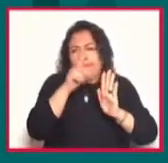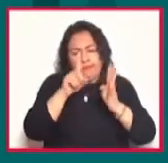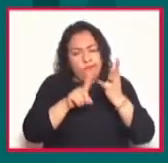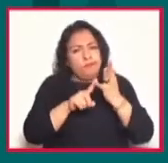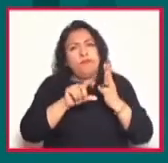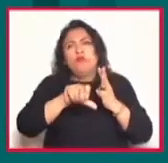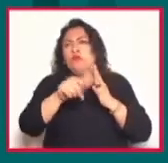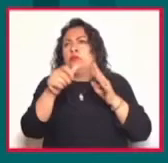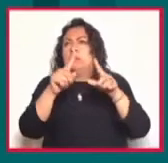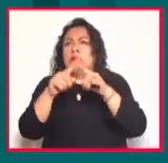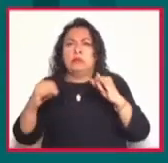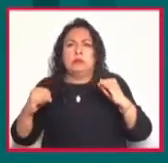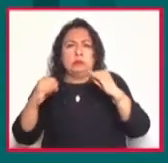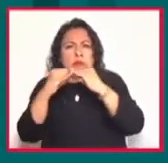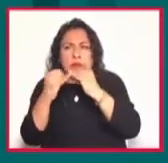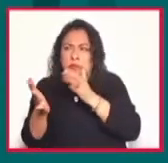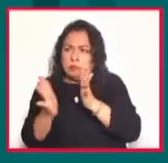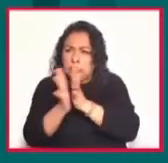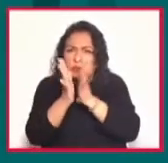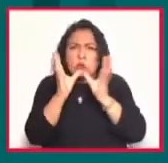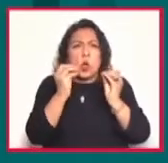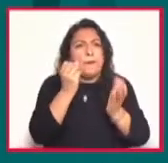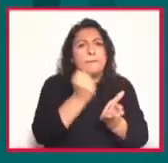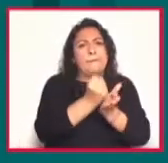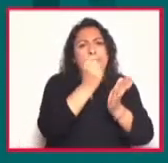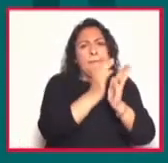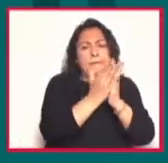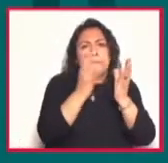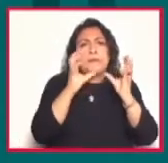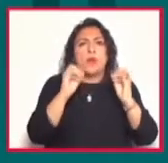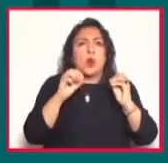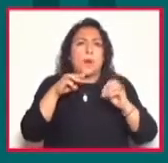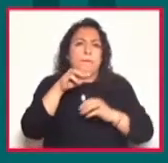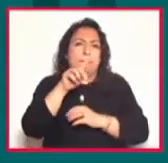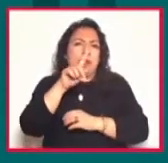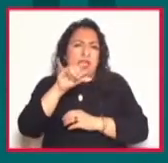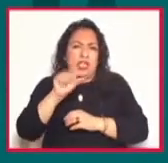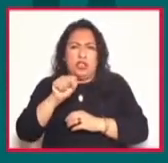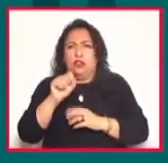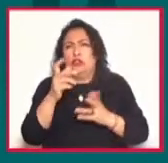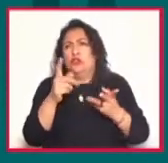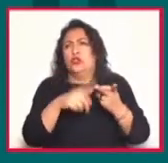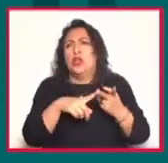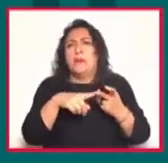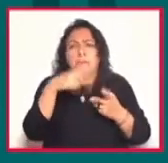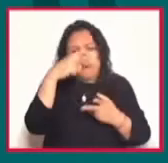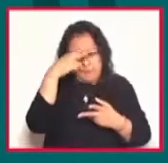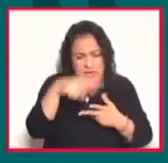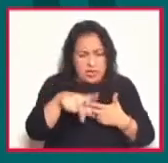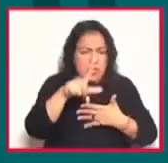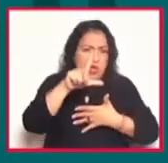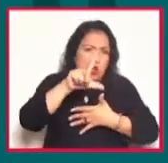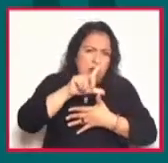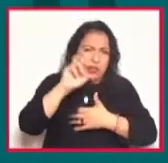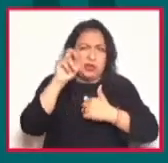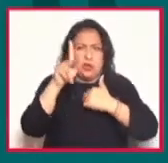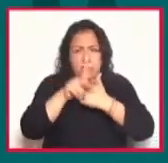otras instituciones editoriales y medios públicos de México, América Latina, y Europa.